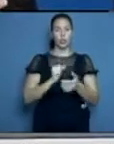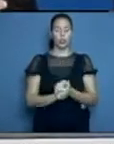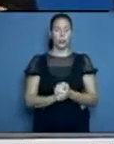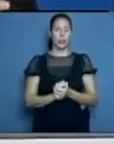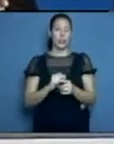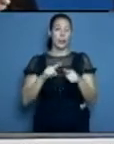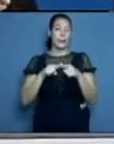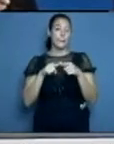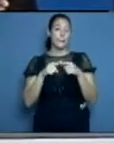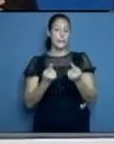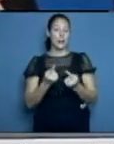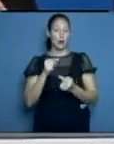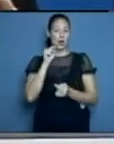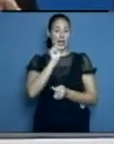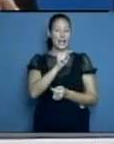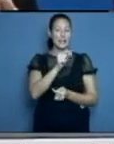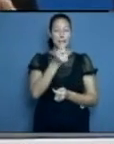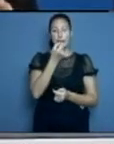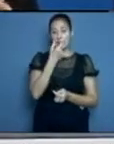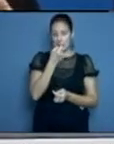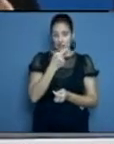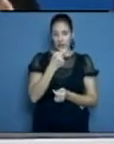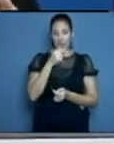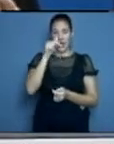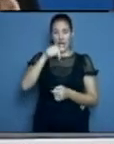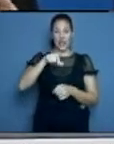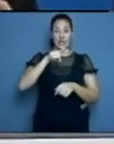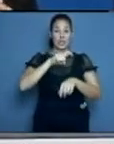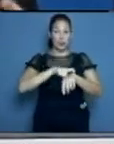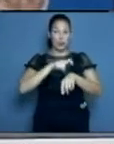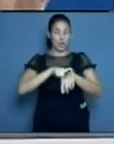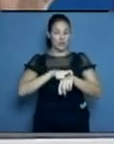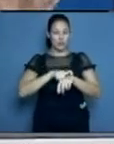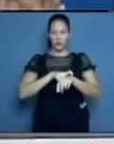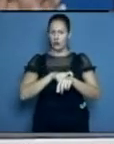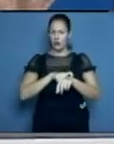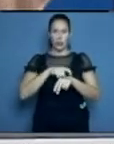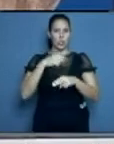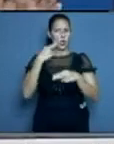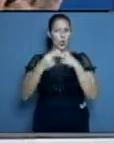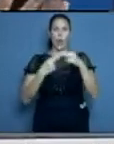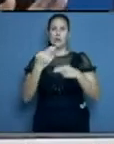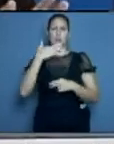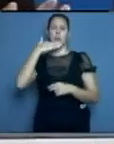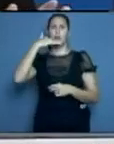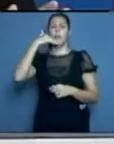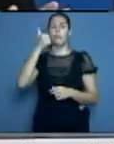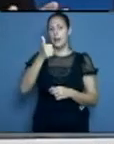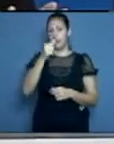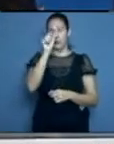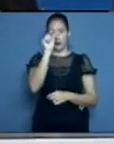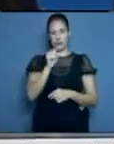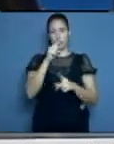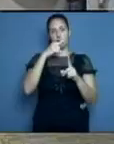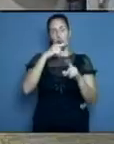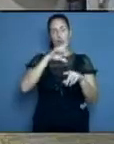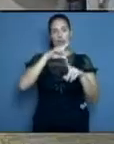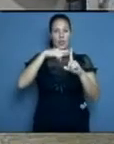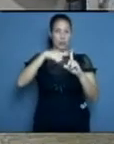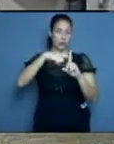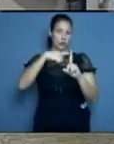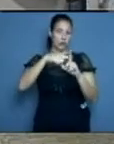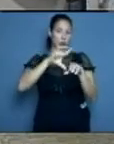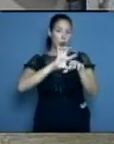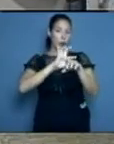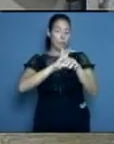absolutamente ninguna eficacia y ningún beneficio para la atención de los pacientes con COVID-19. Por lo